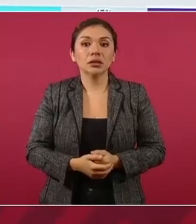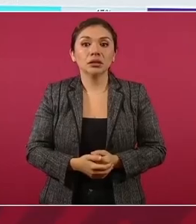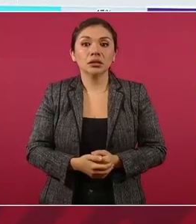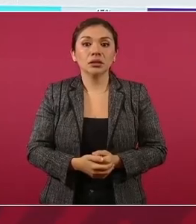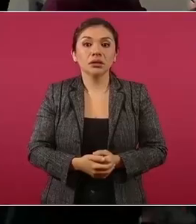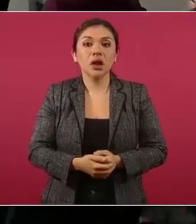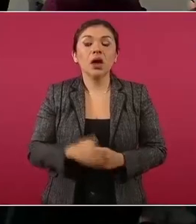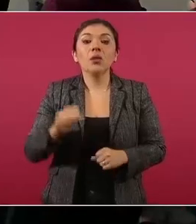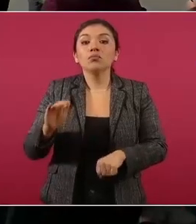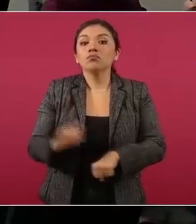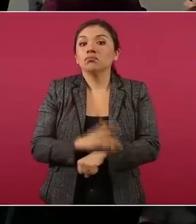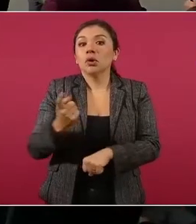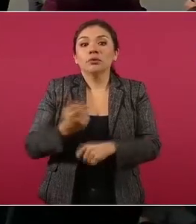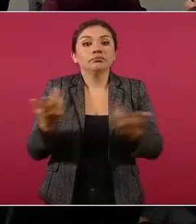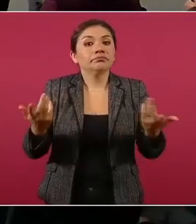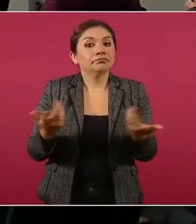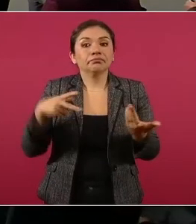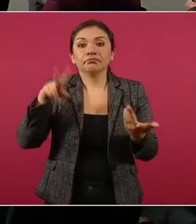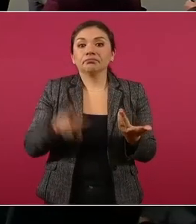no puedo